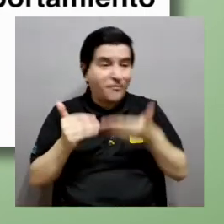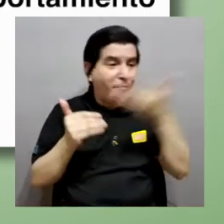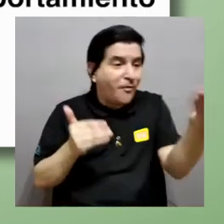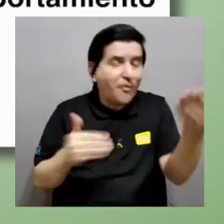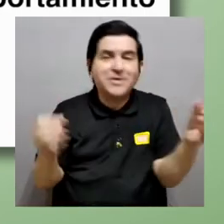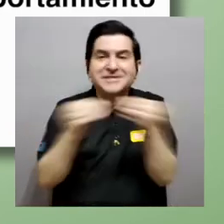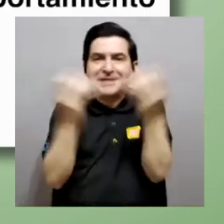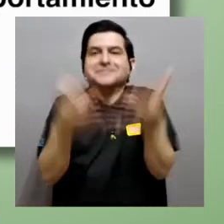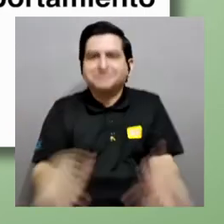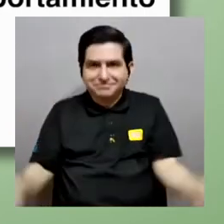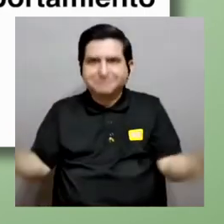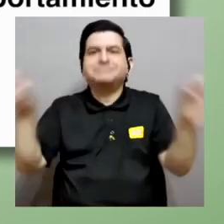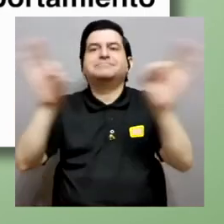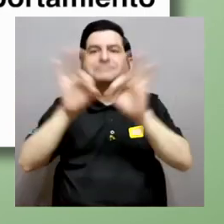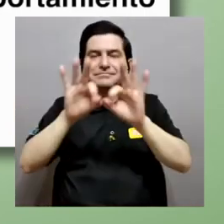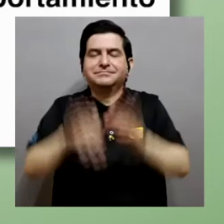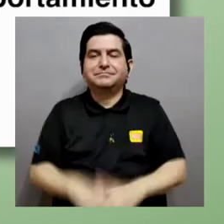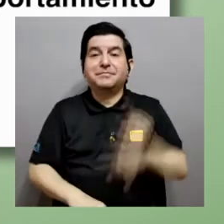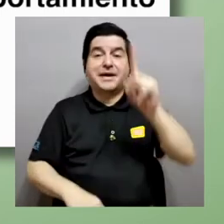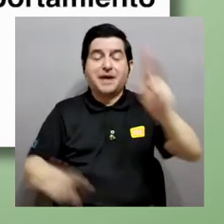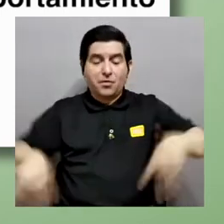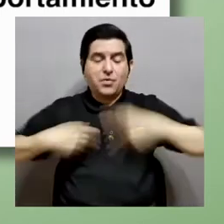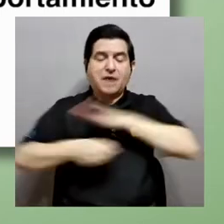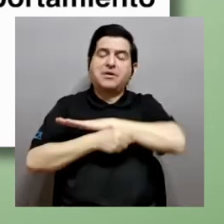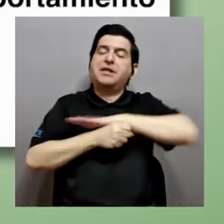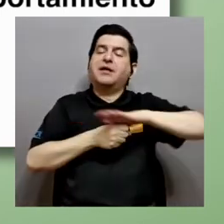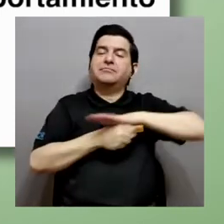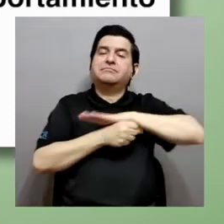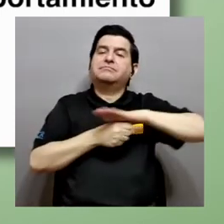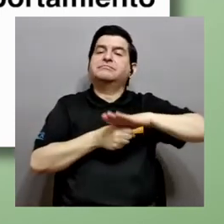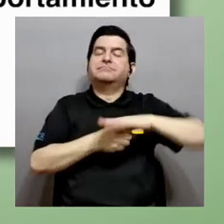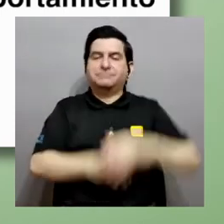las cosas que más importan para llevar una vida plena.